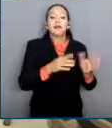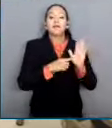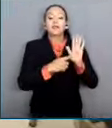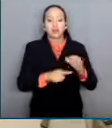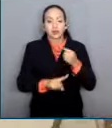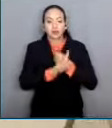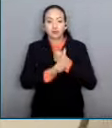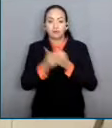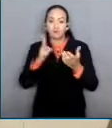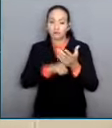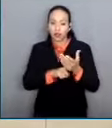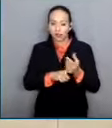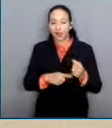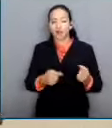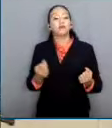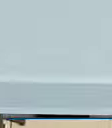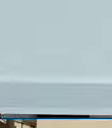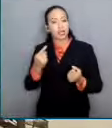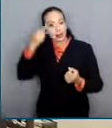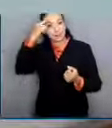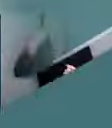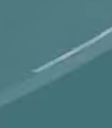procuración e impartición de justicia.